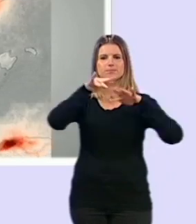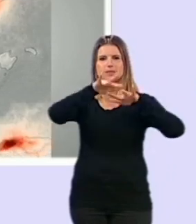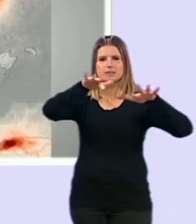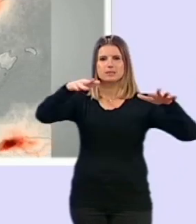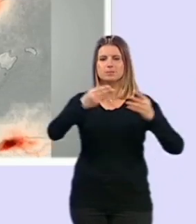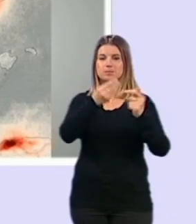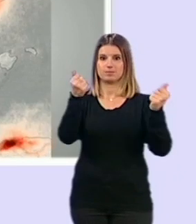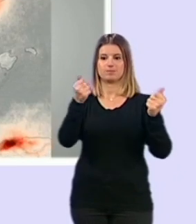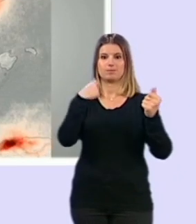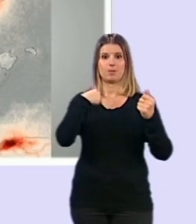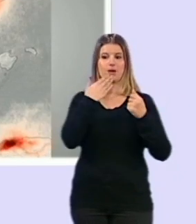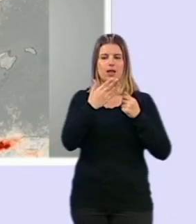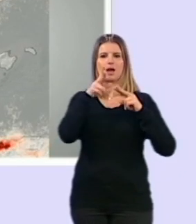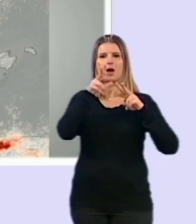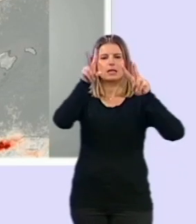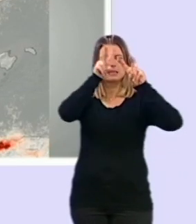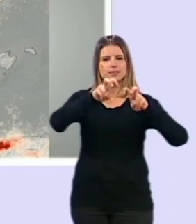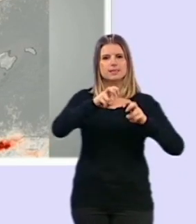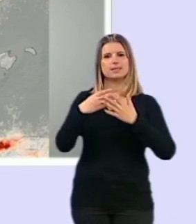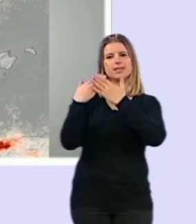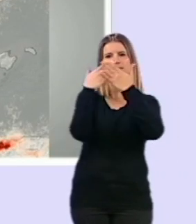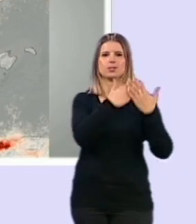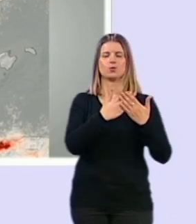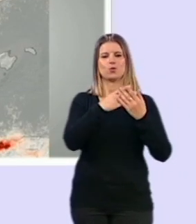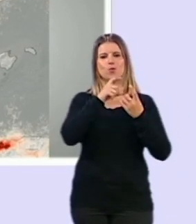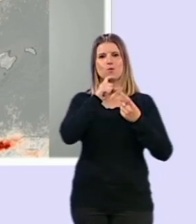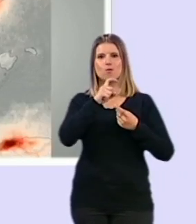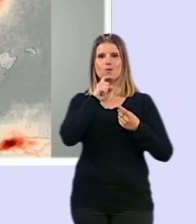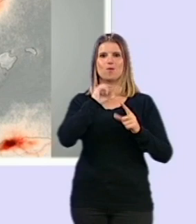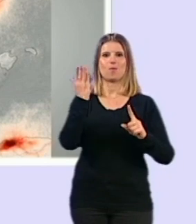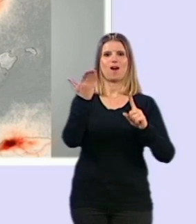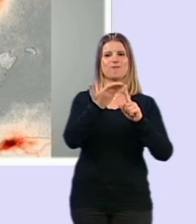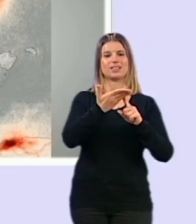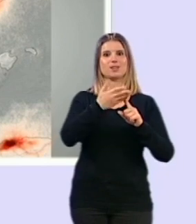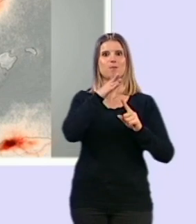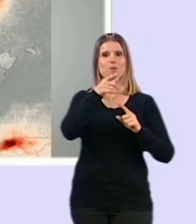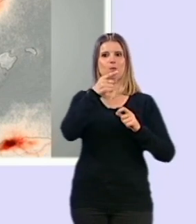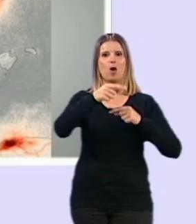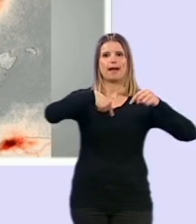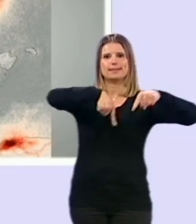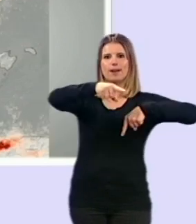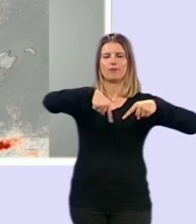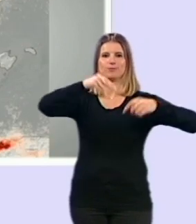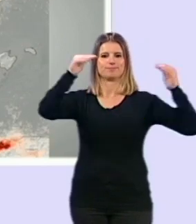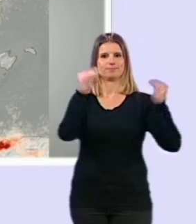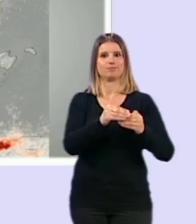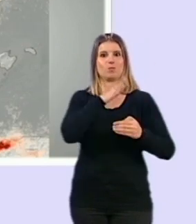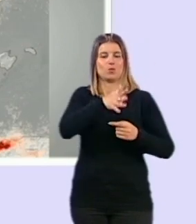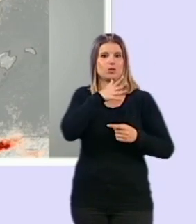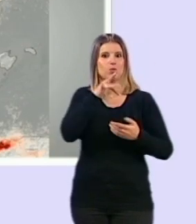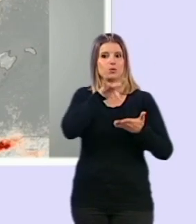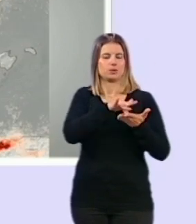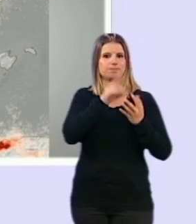Vemos con el estudio que estamos haciendo estos días, esa gran influencia que tiene la disminución de tráfico, por este motivo tan triste,